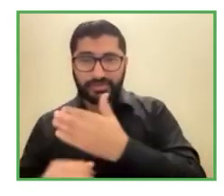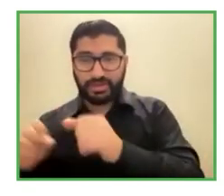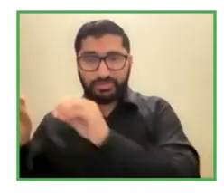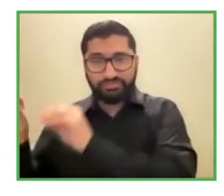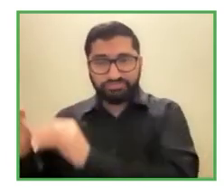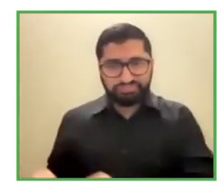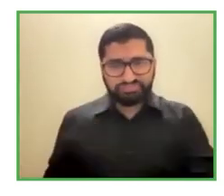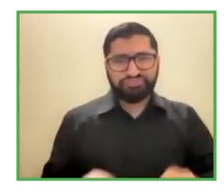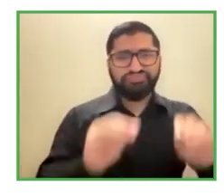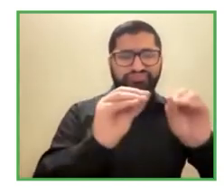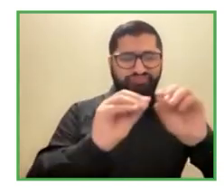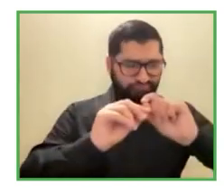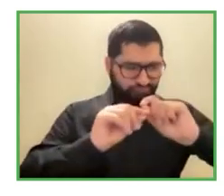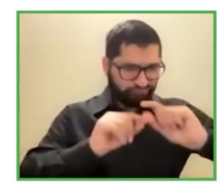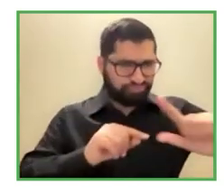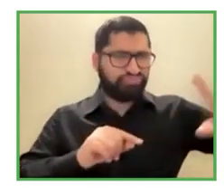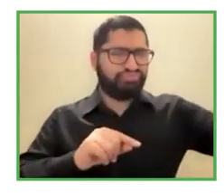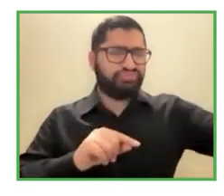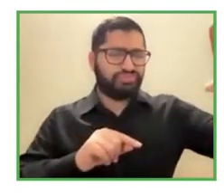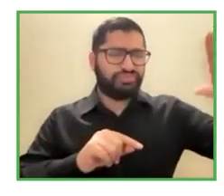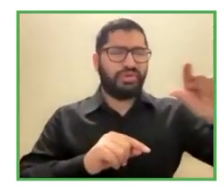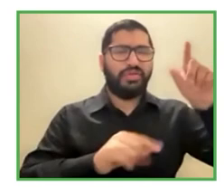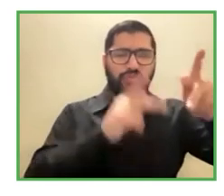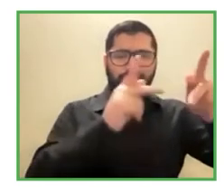personas con personas con discapacidad?